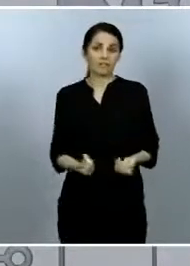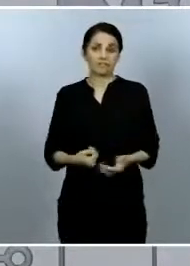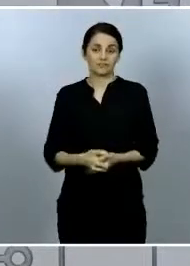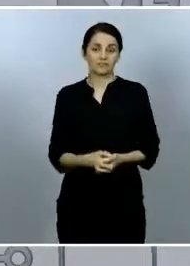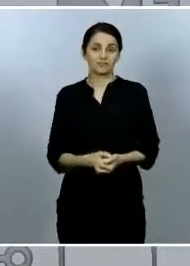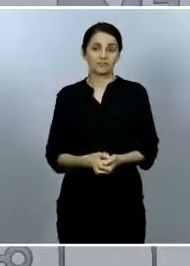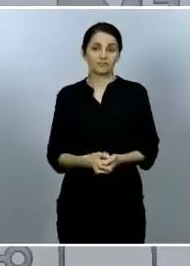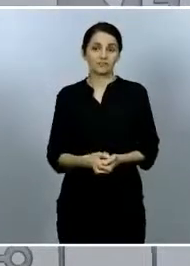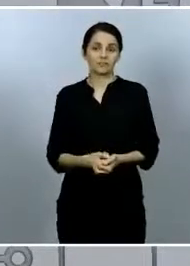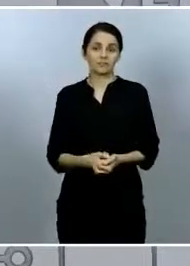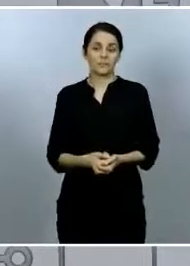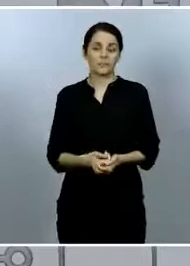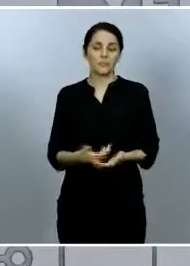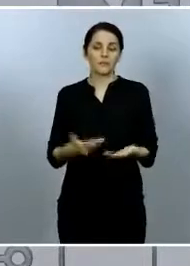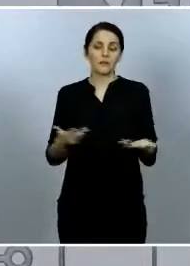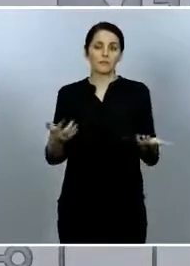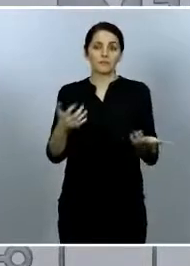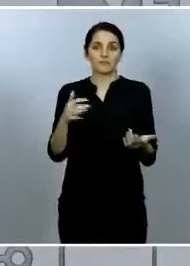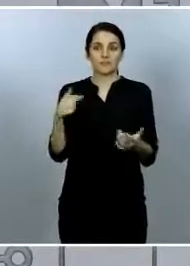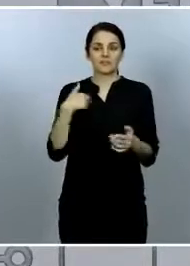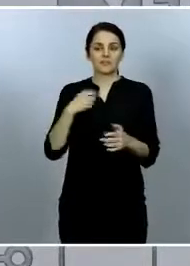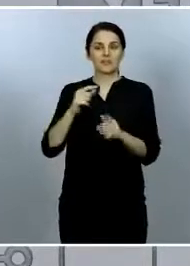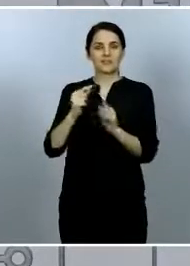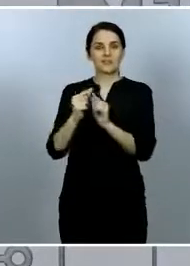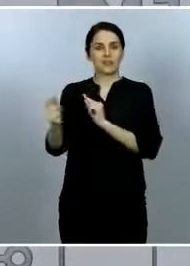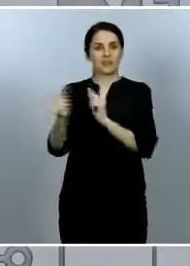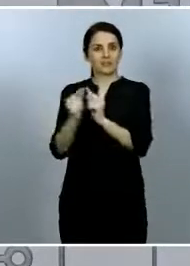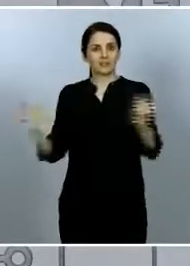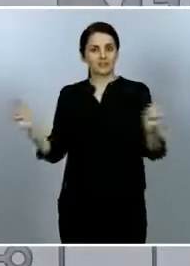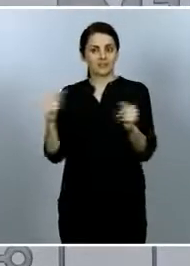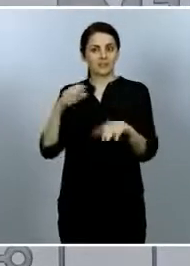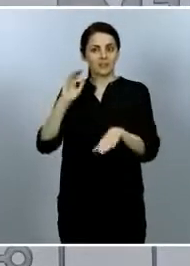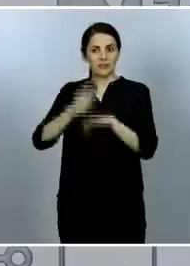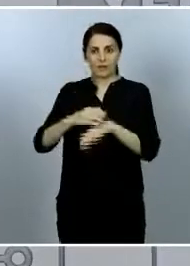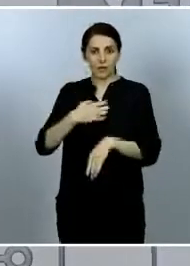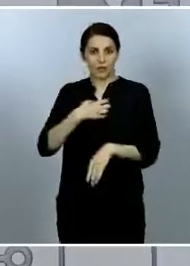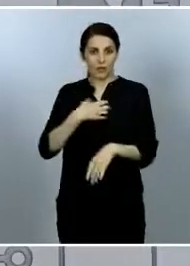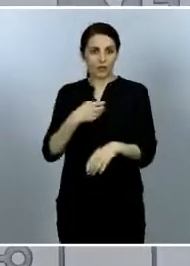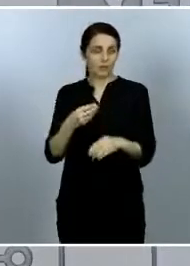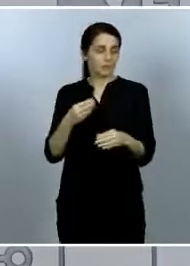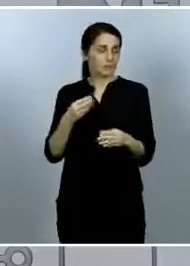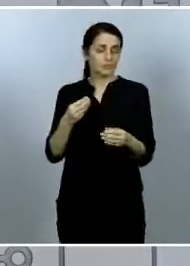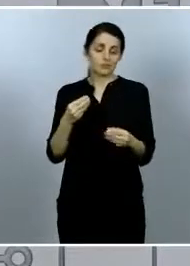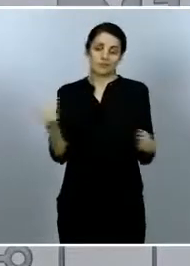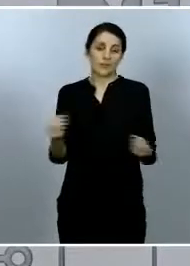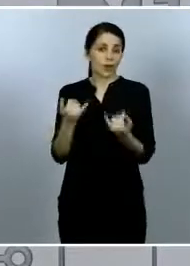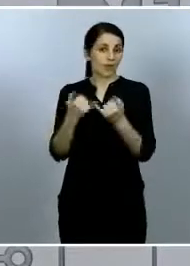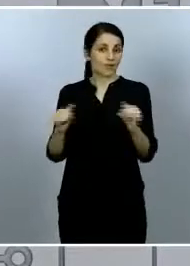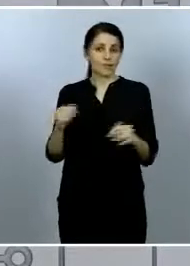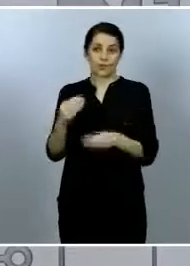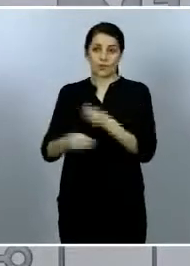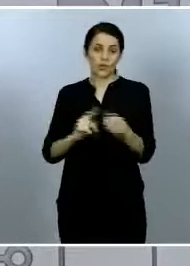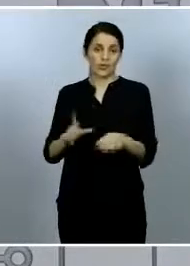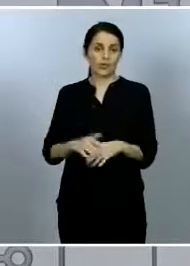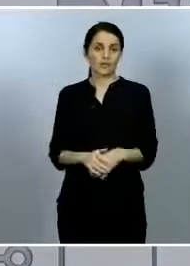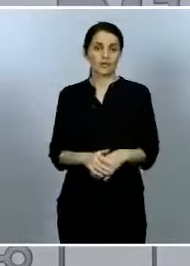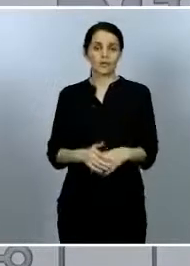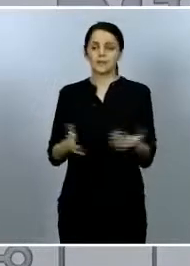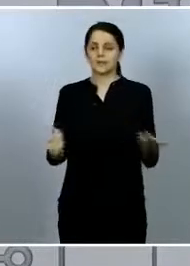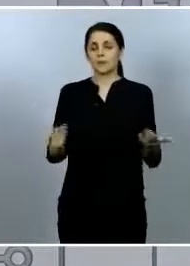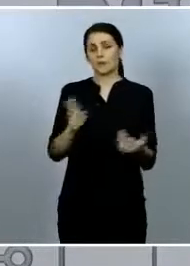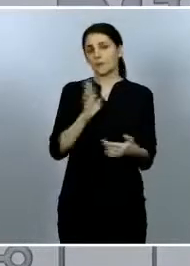sin poder mantener las medidas de seguridad adecuadas, pero sí que es cierto que es difícil identificar el punto de